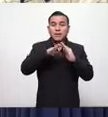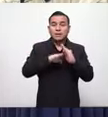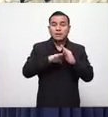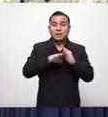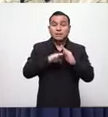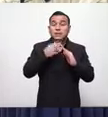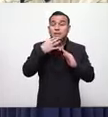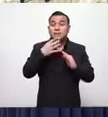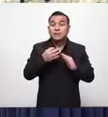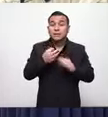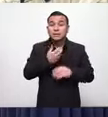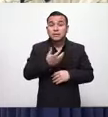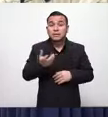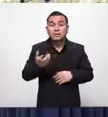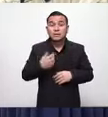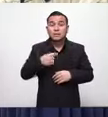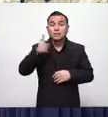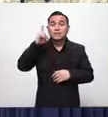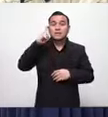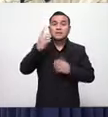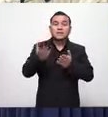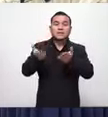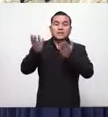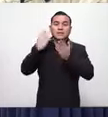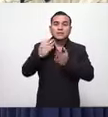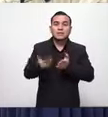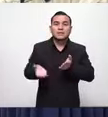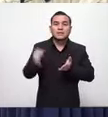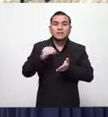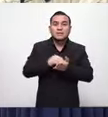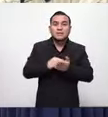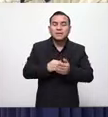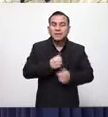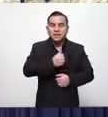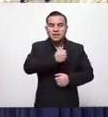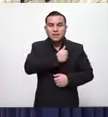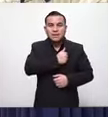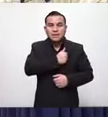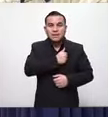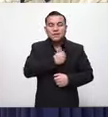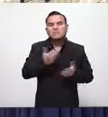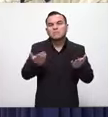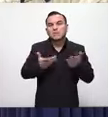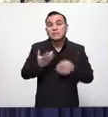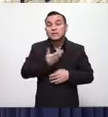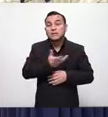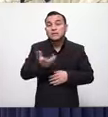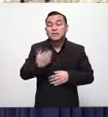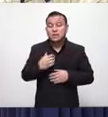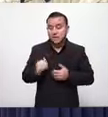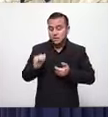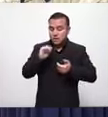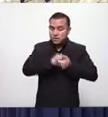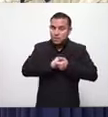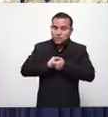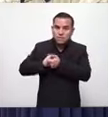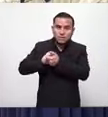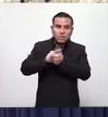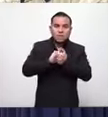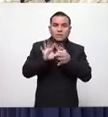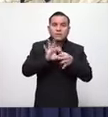señor jesús una reactivación responsable hecha en coordinación